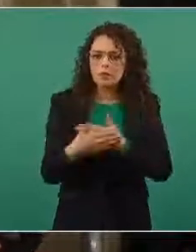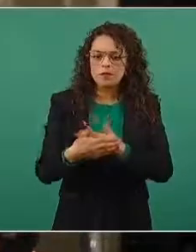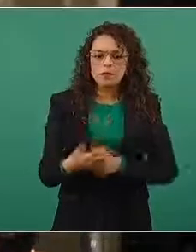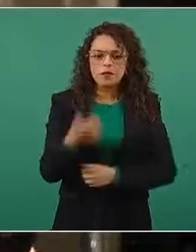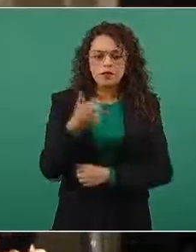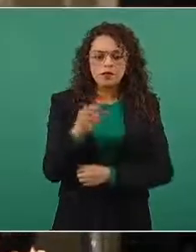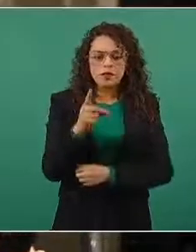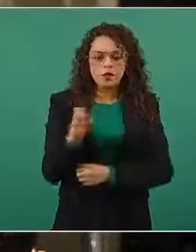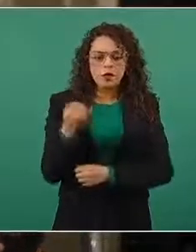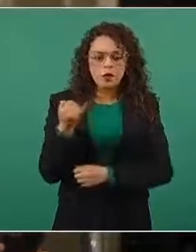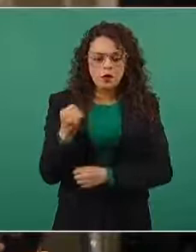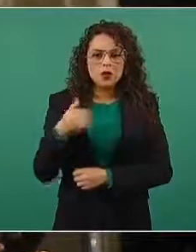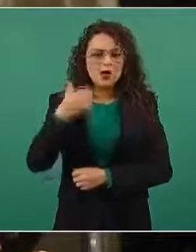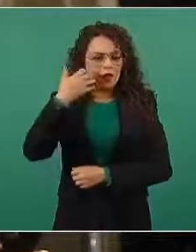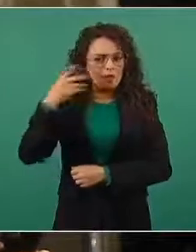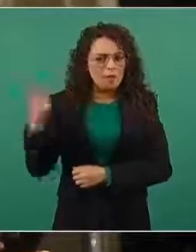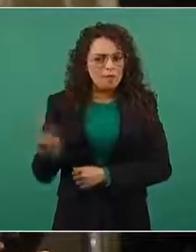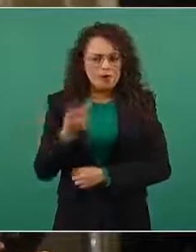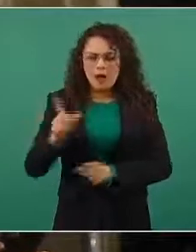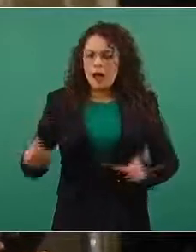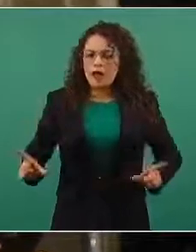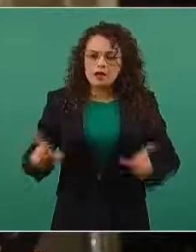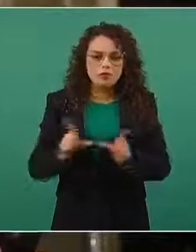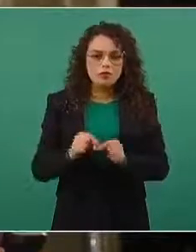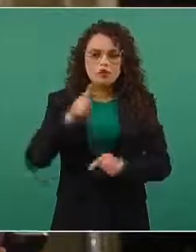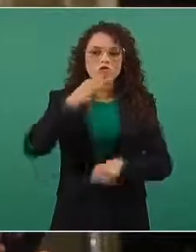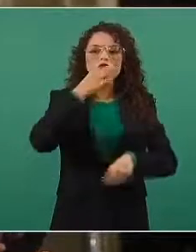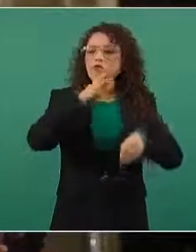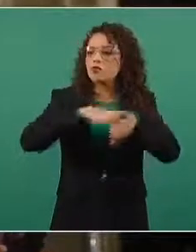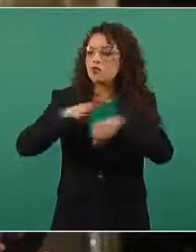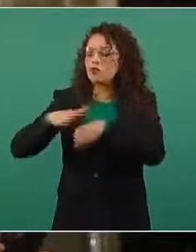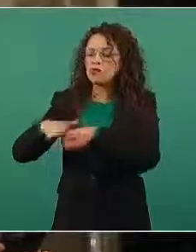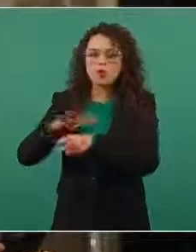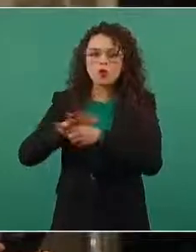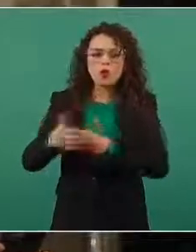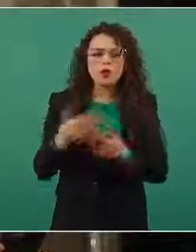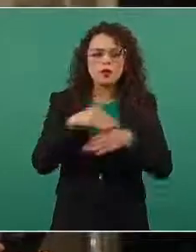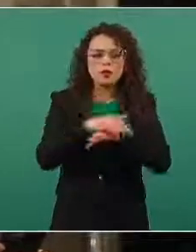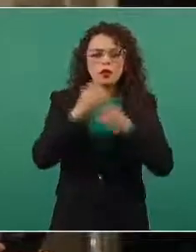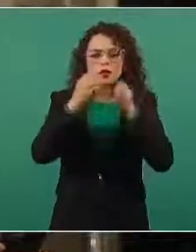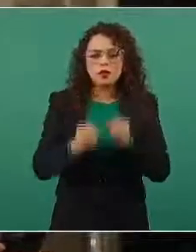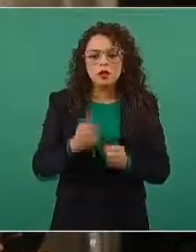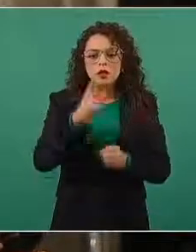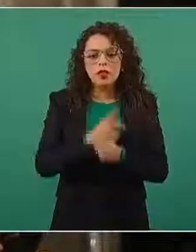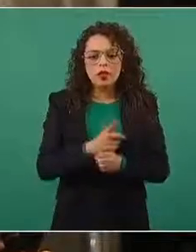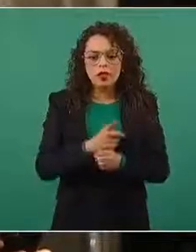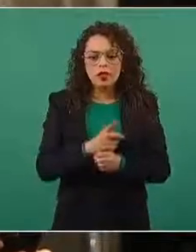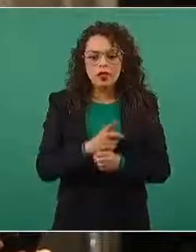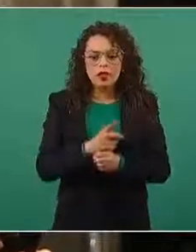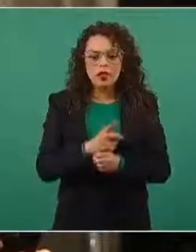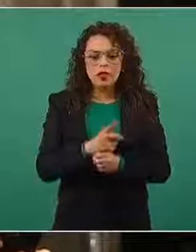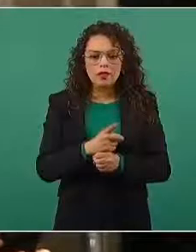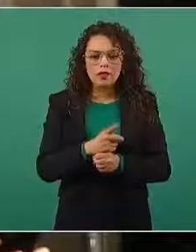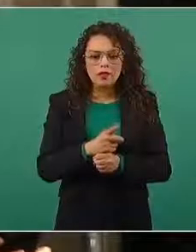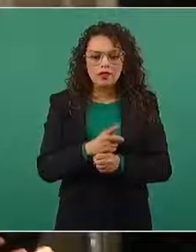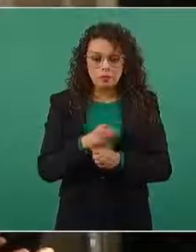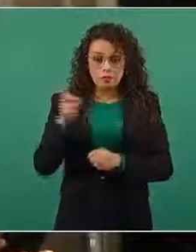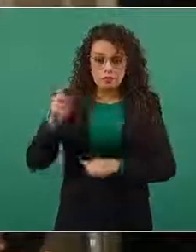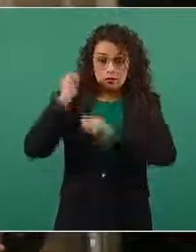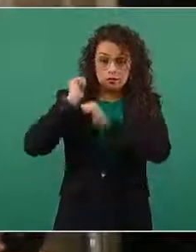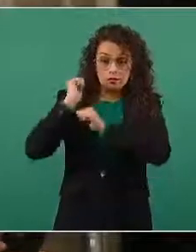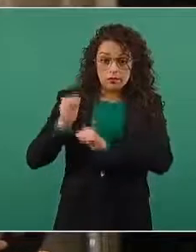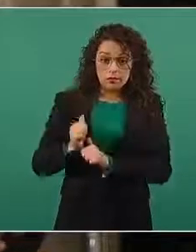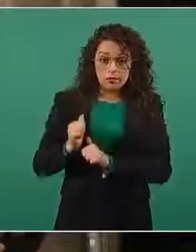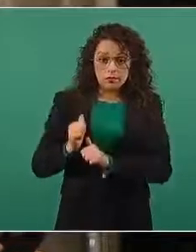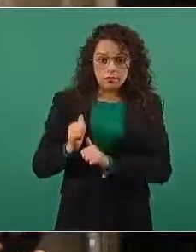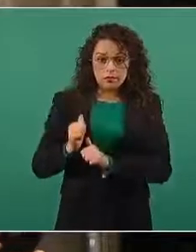Presidente, mi pregunta es, en concreto, ¿qué mensaje le manda a la población respecto a la seguridad de los comicios? ¿Podemos saber si estarán a cargo de la seguridad